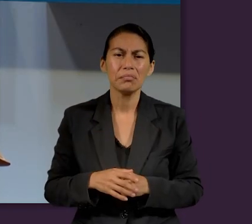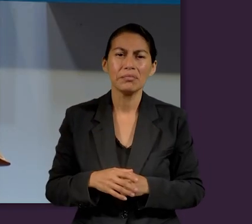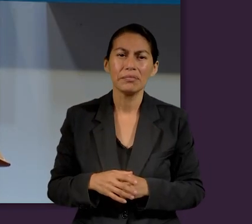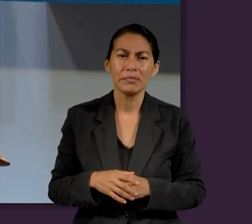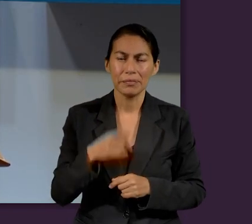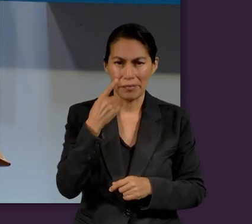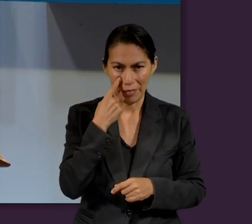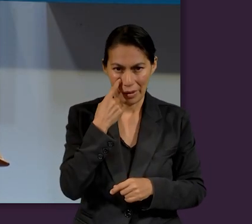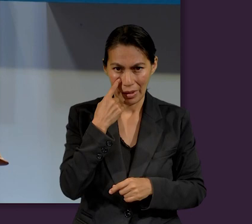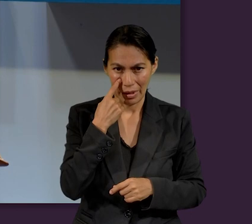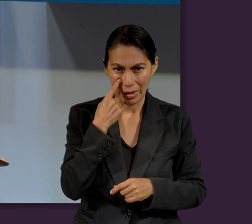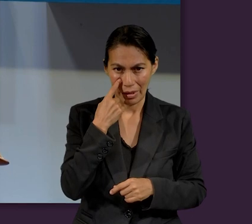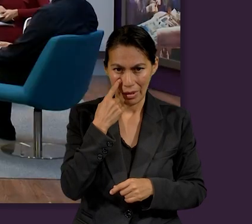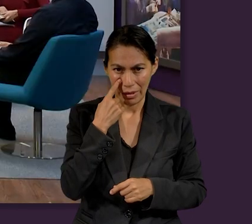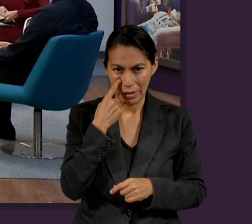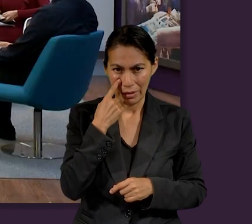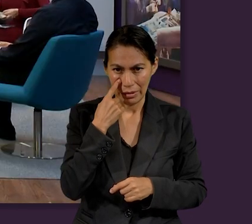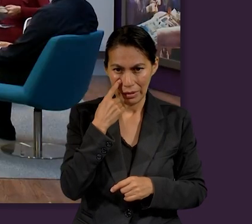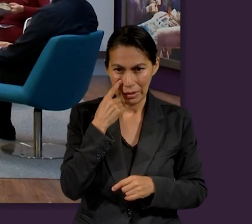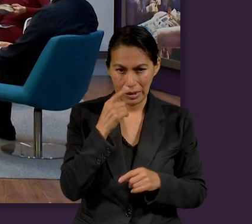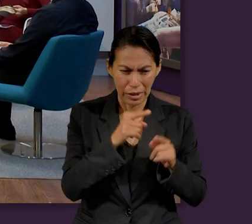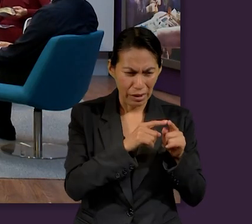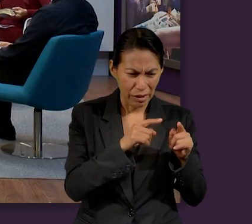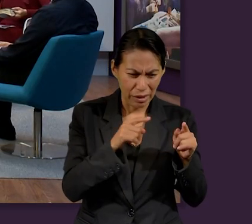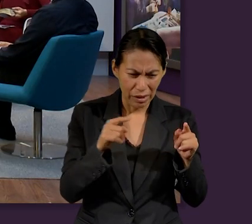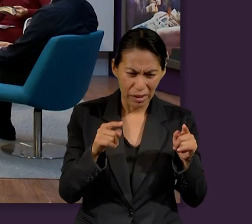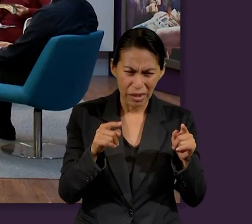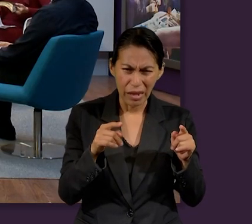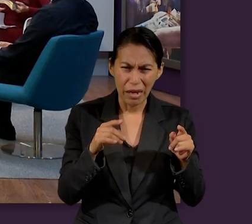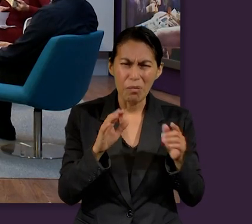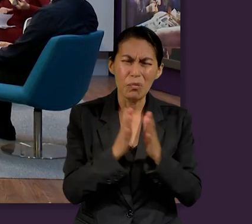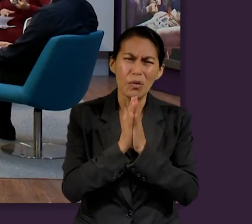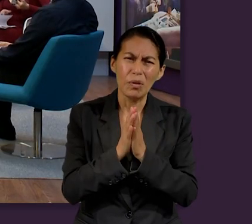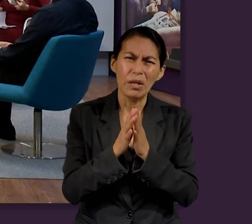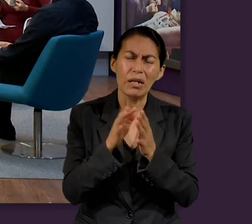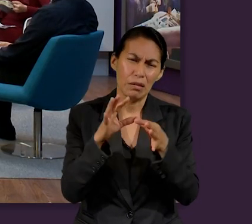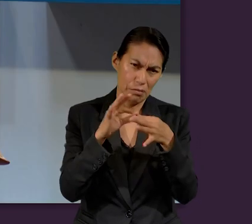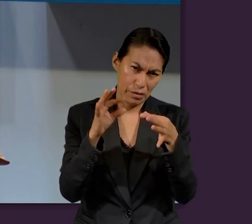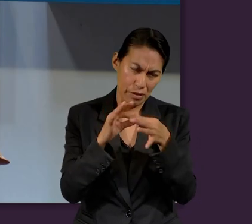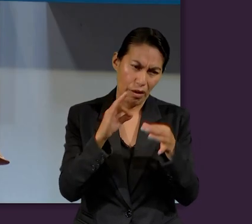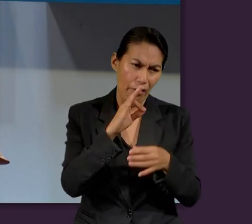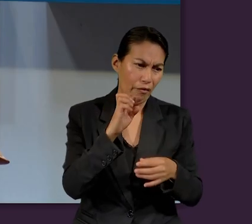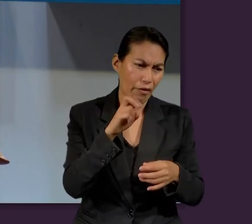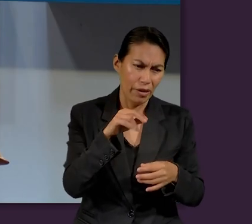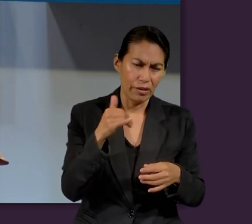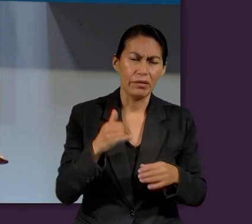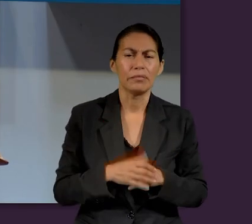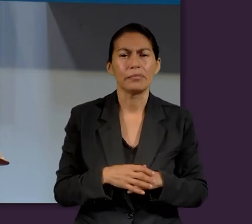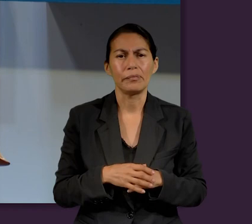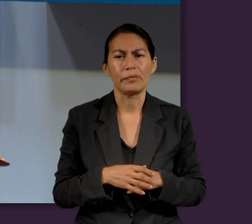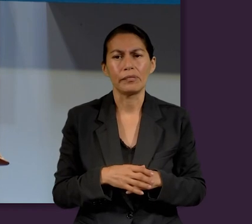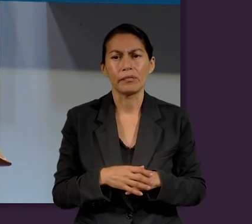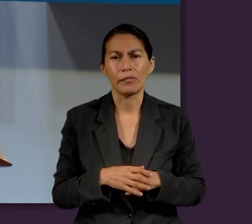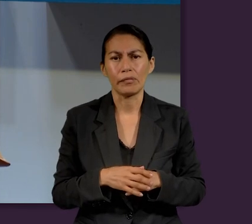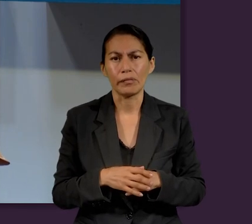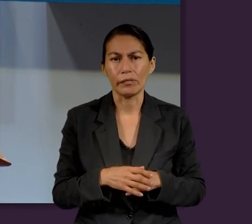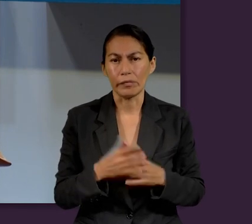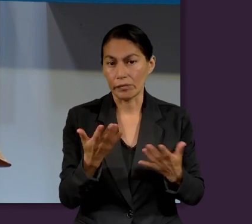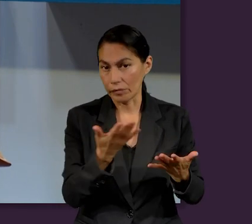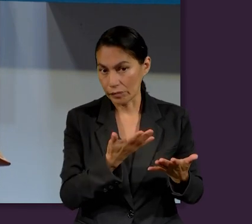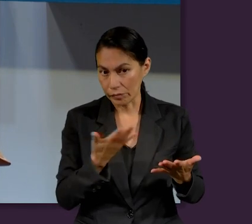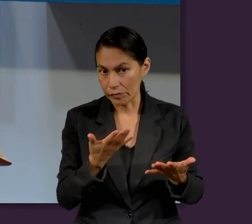Aquí hay una delgada línea que quisiera que nos aclararas, Fanny, en el concepto. Te hago